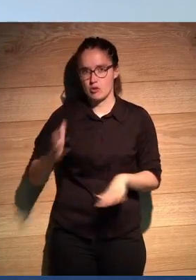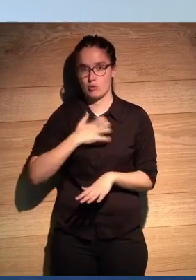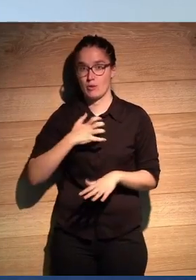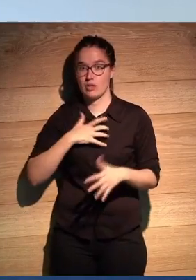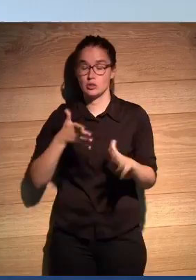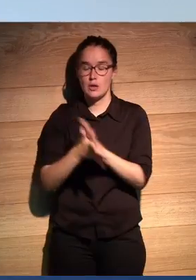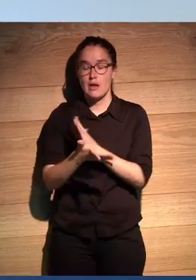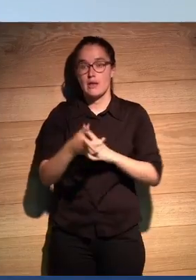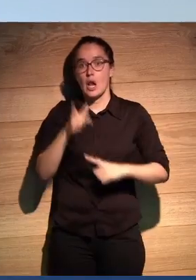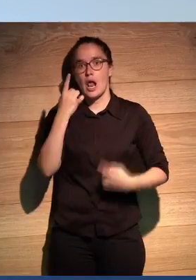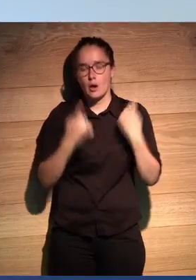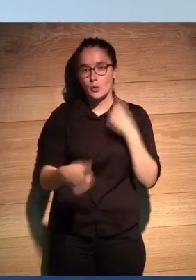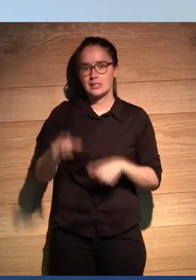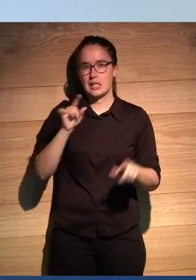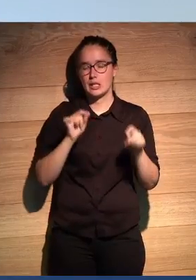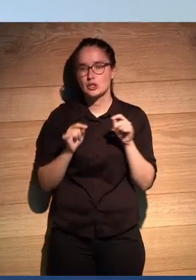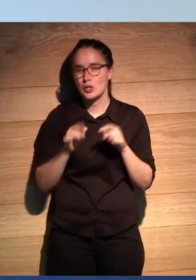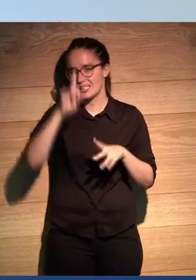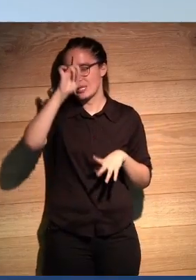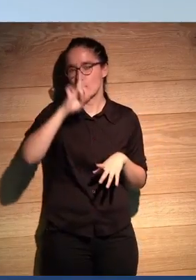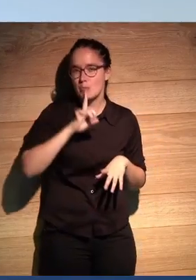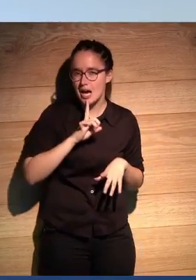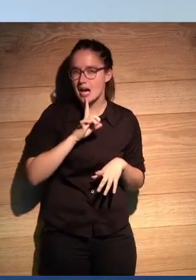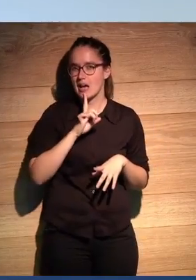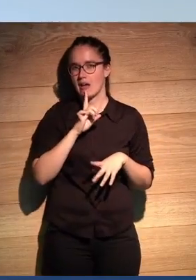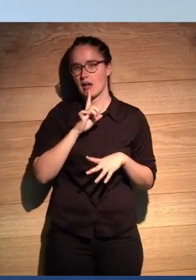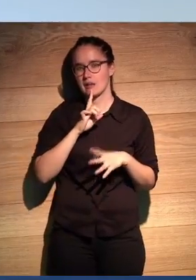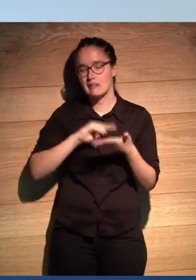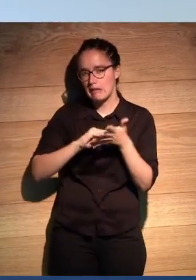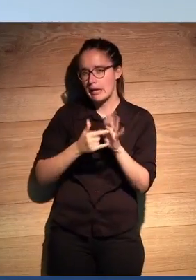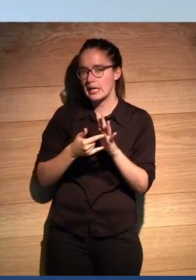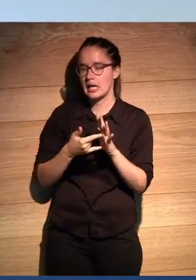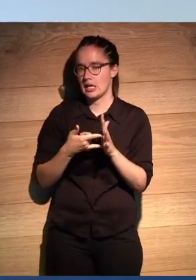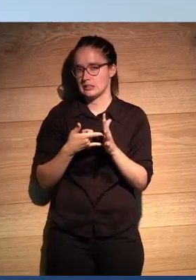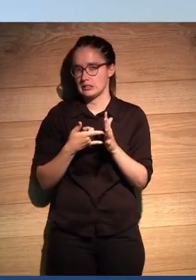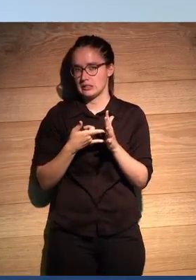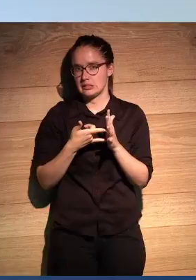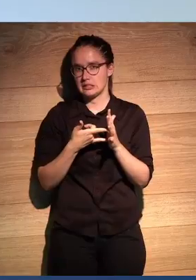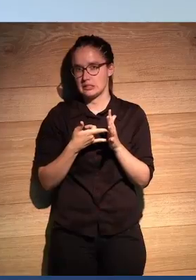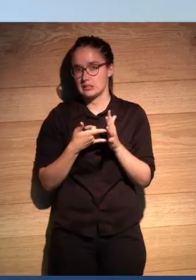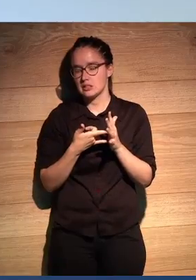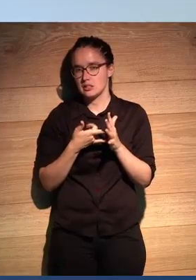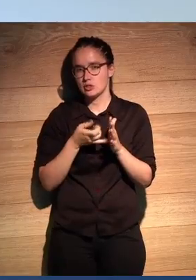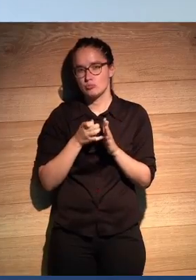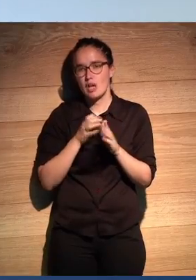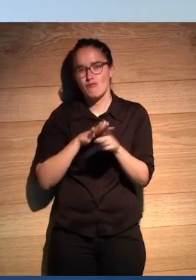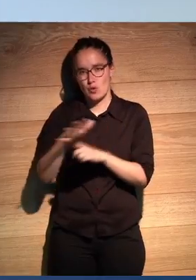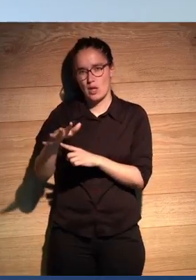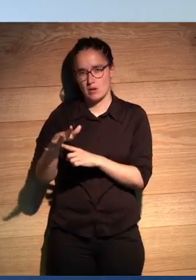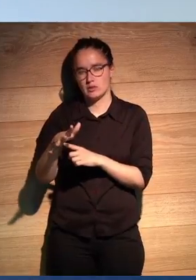montón de decisiones estéticas, técnicas, que fueron